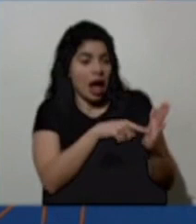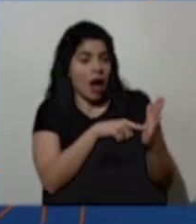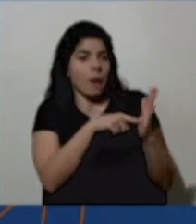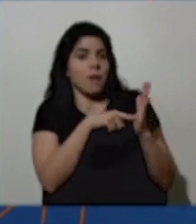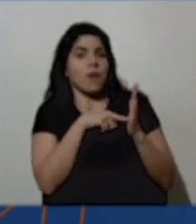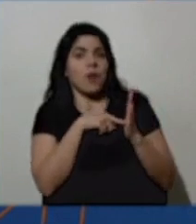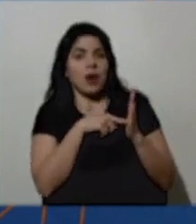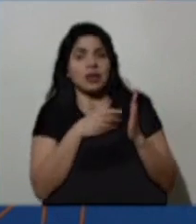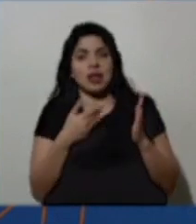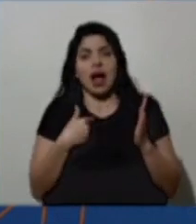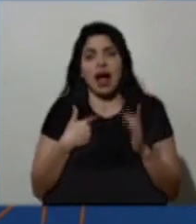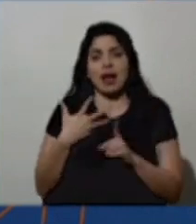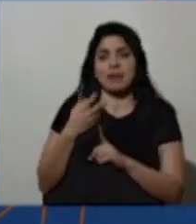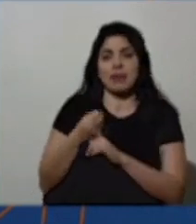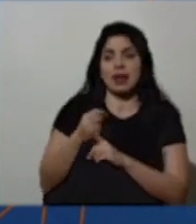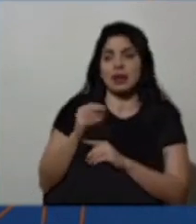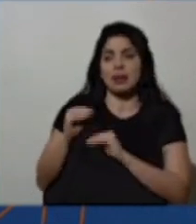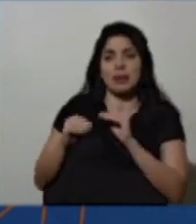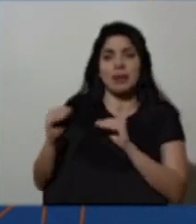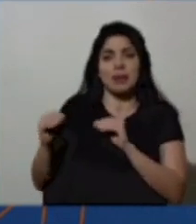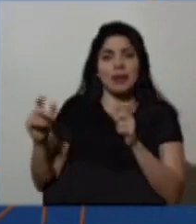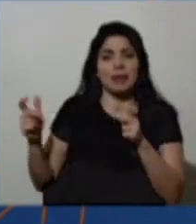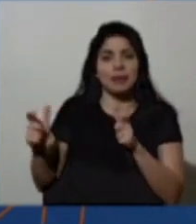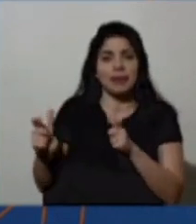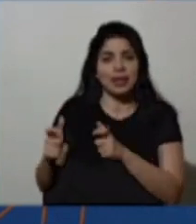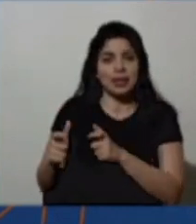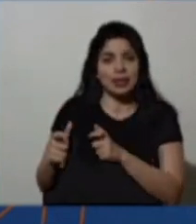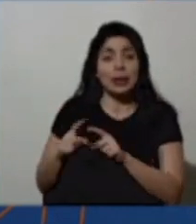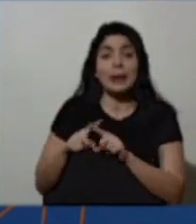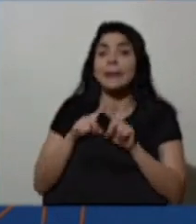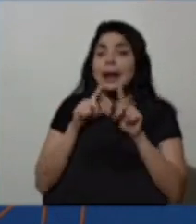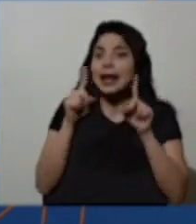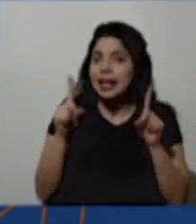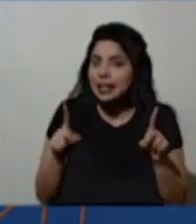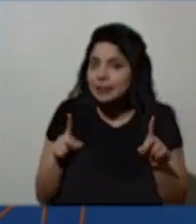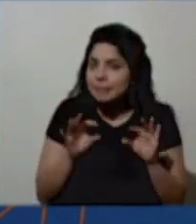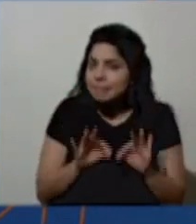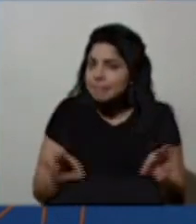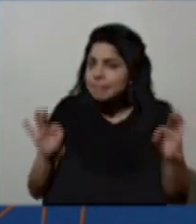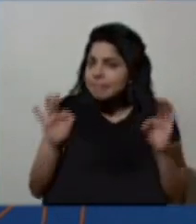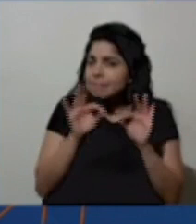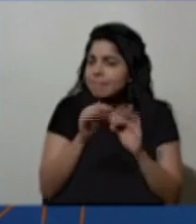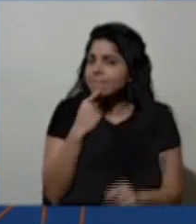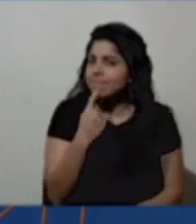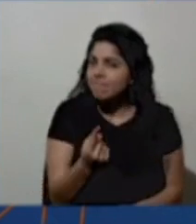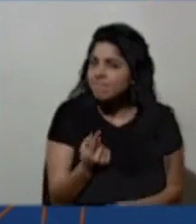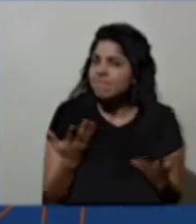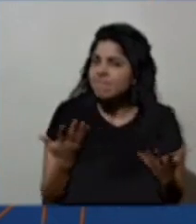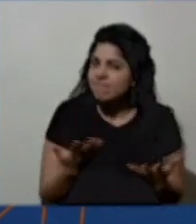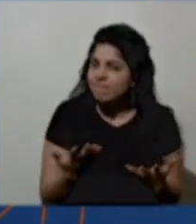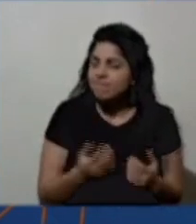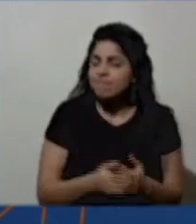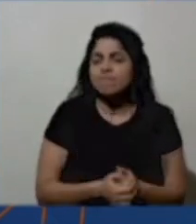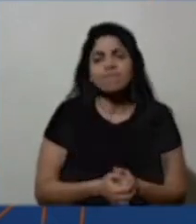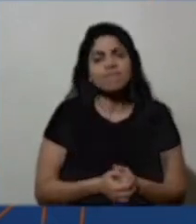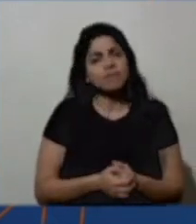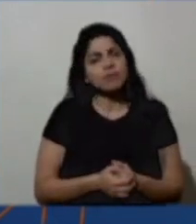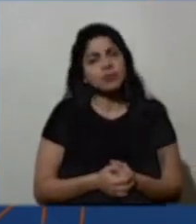un impacto importante. Sin embargo, es muy importante mencionar que